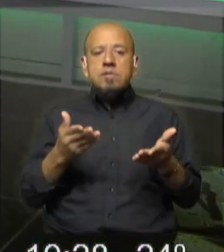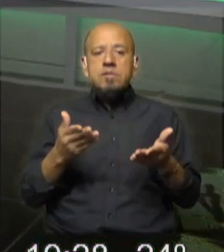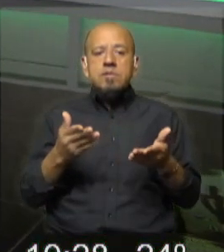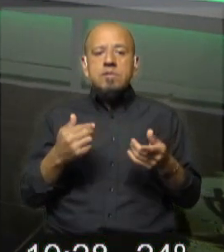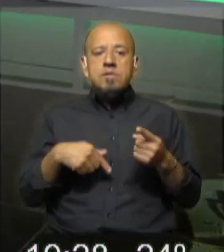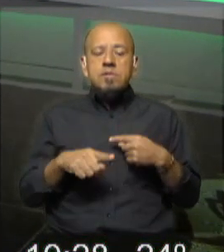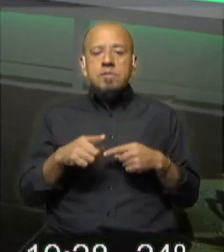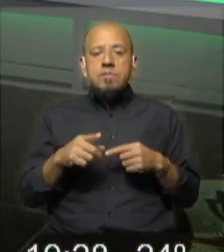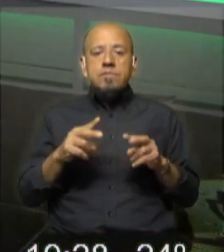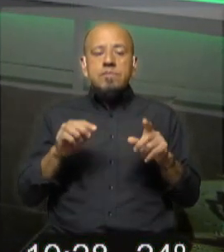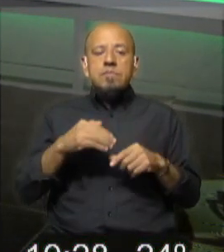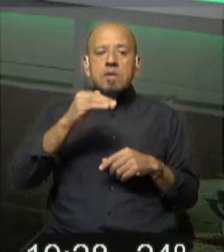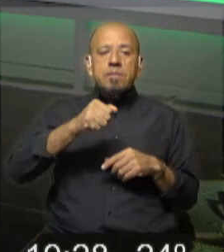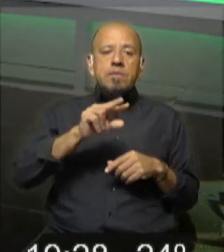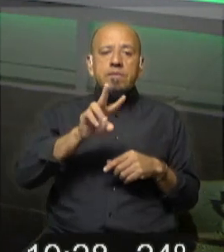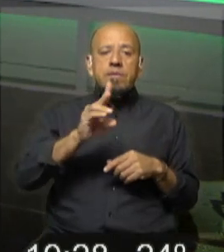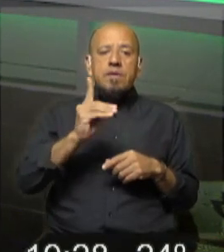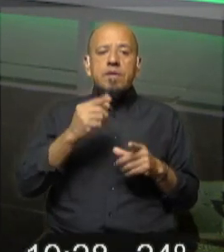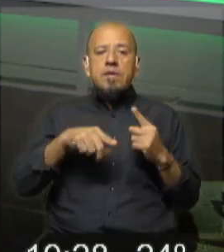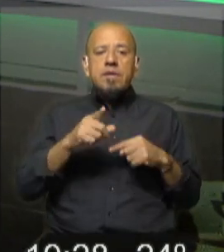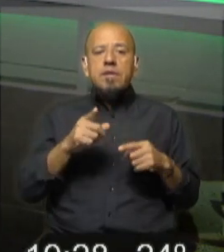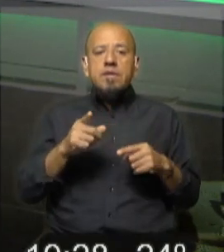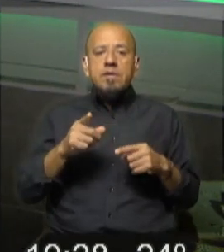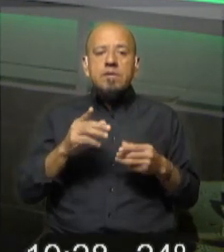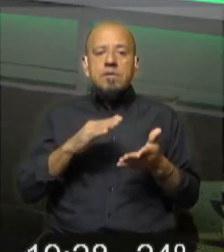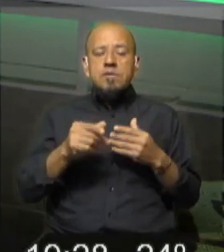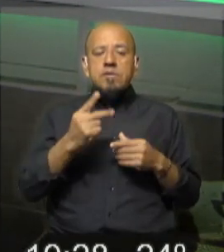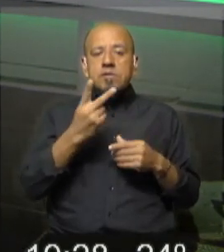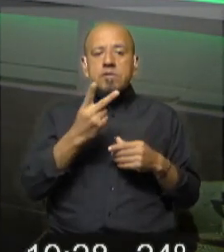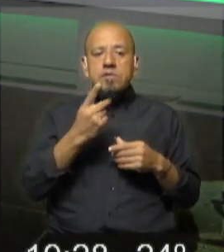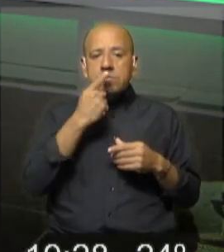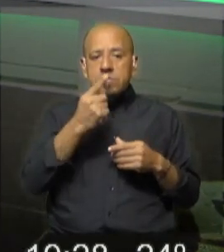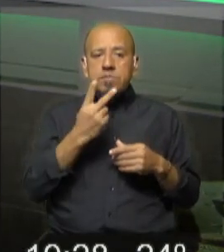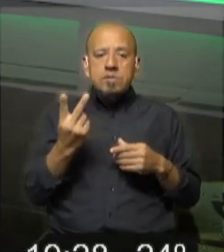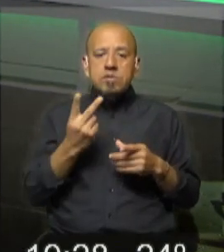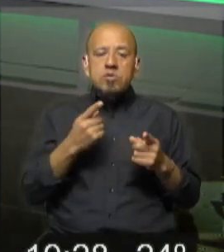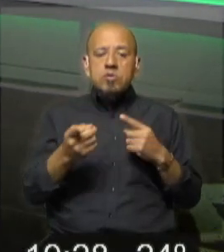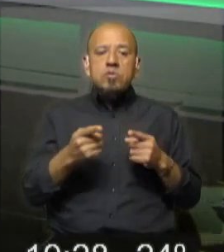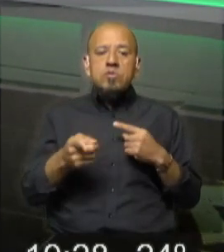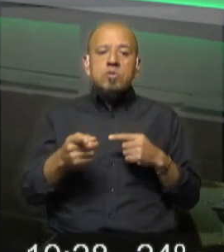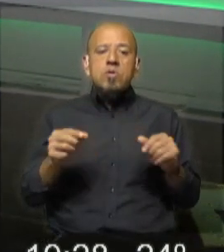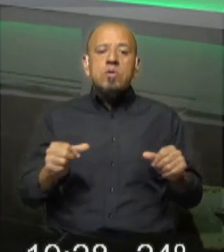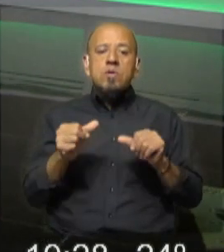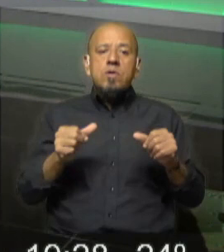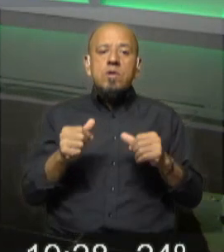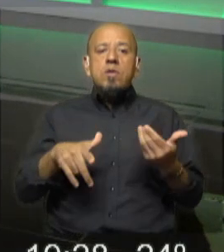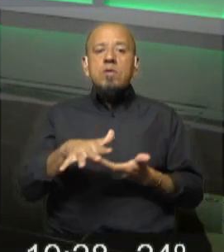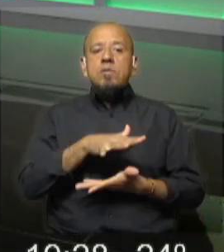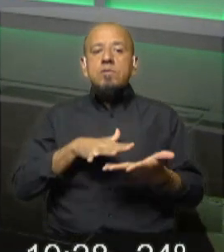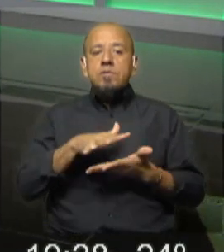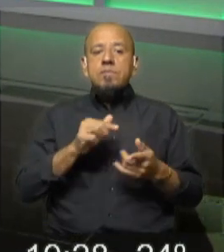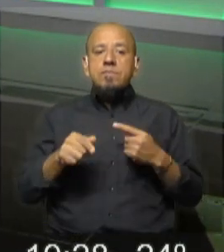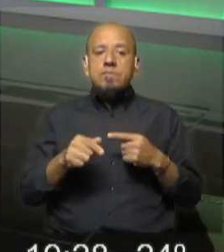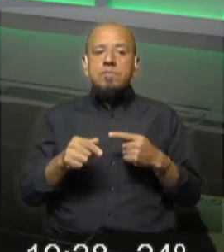relevados por MB Noticias, en lo que fue el seguimiento del año 2022, esa mes de cómo se iba desarrollando la situación, con una